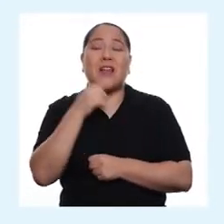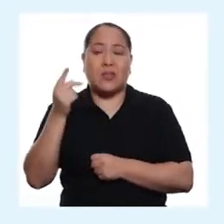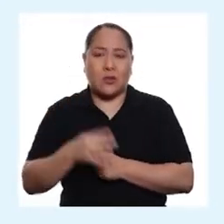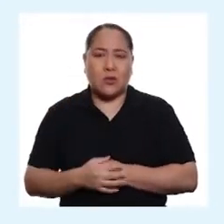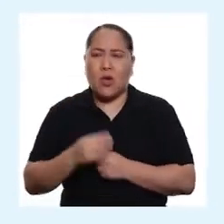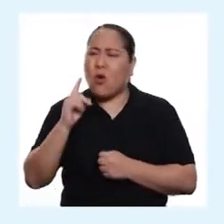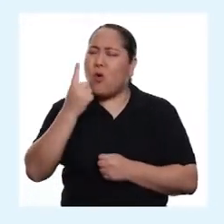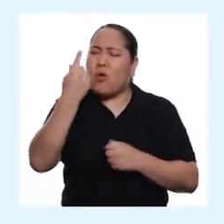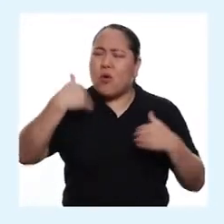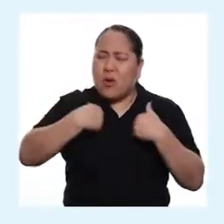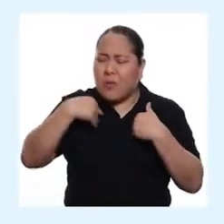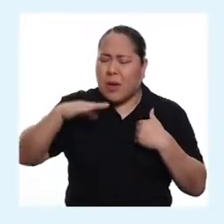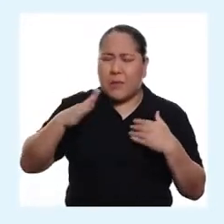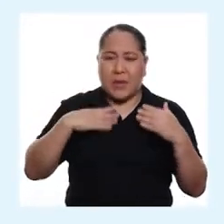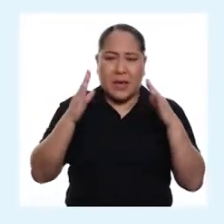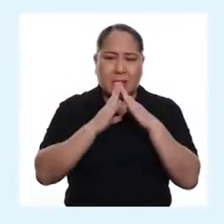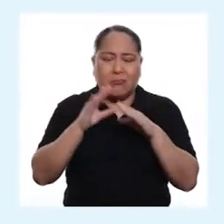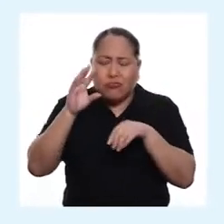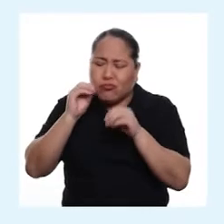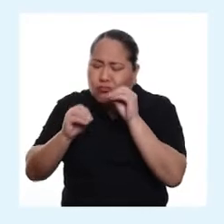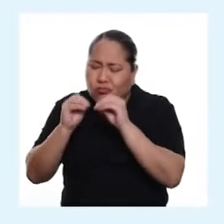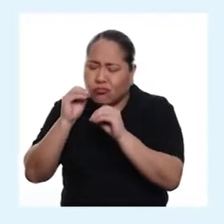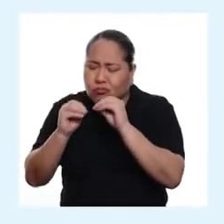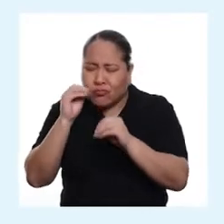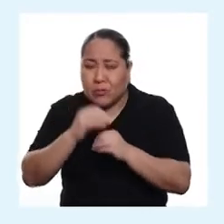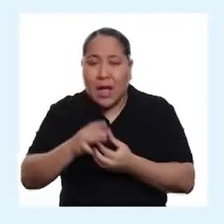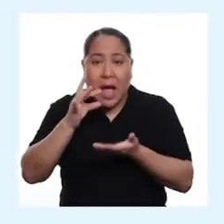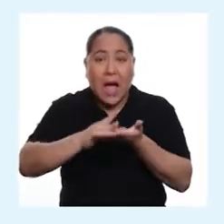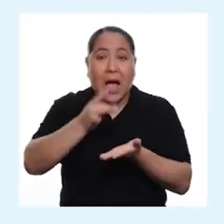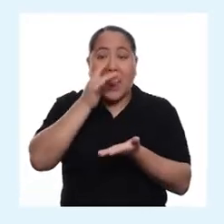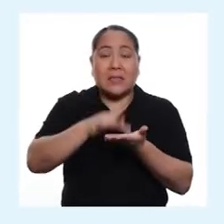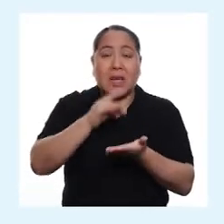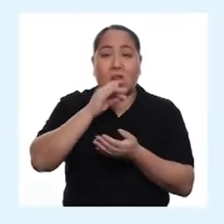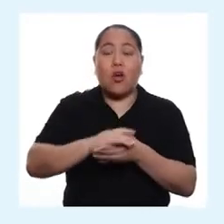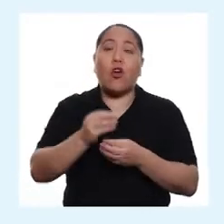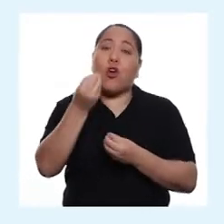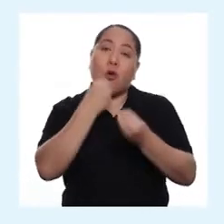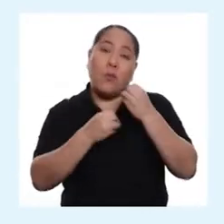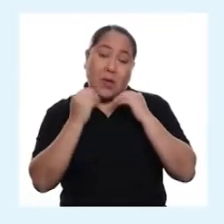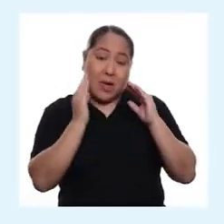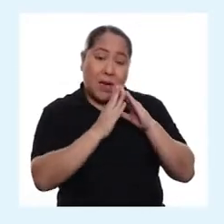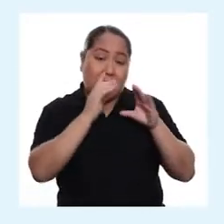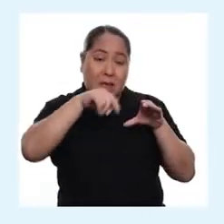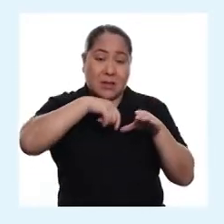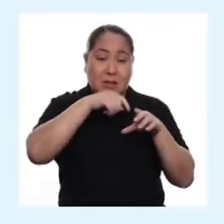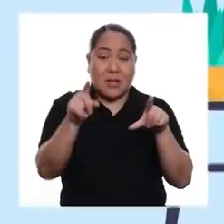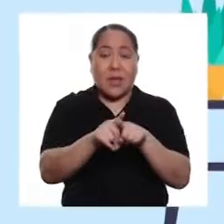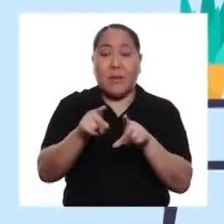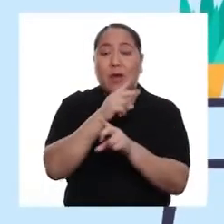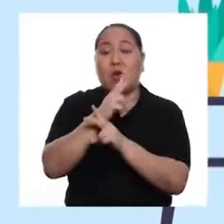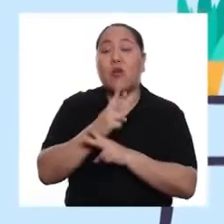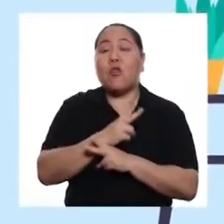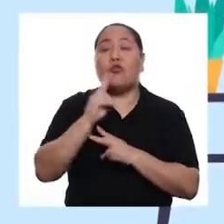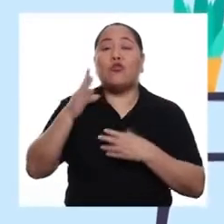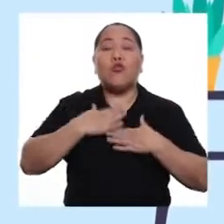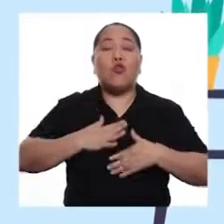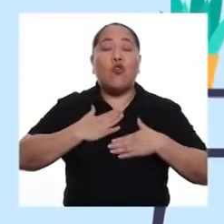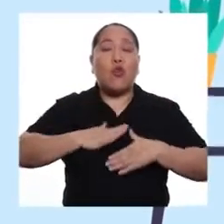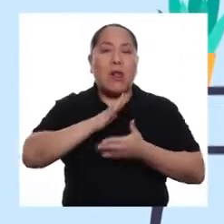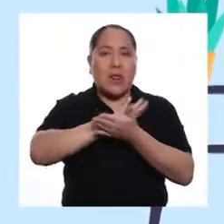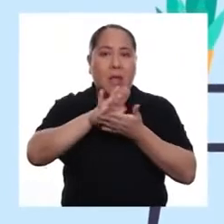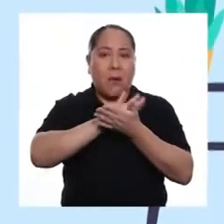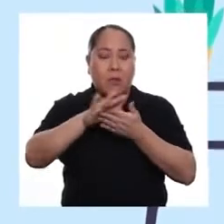que tenemos en casa y lo engreímos mucho. Se alimenta a base croquetas y también comida casera. También cuidamos